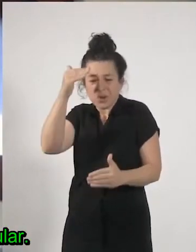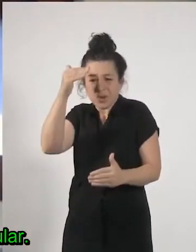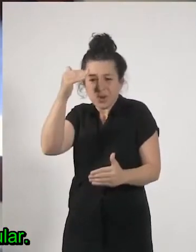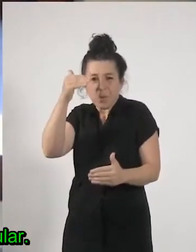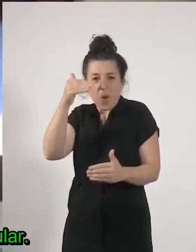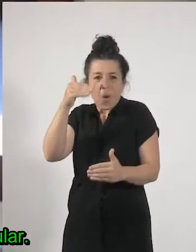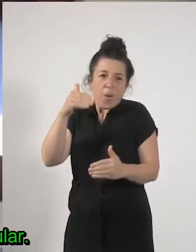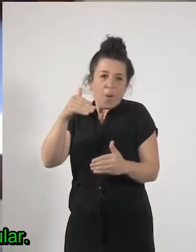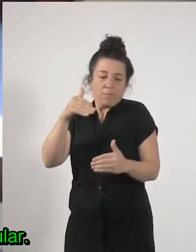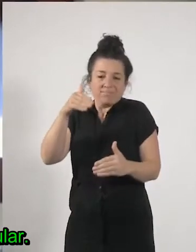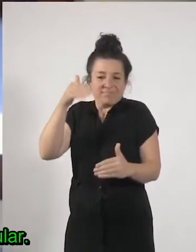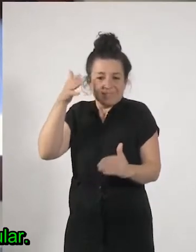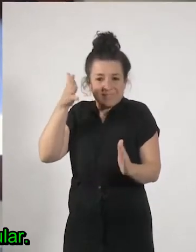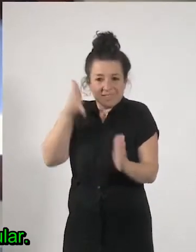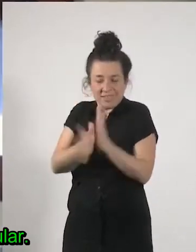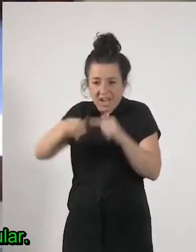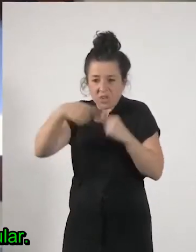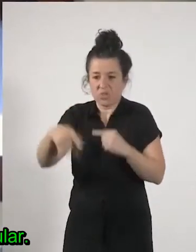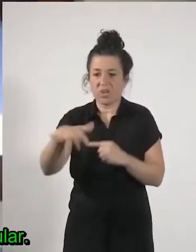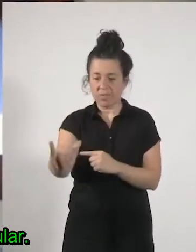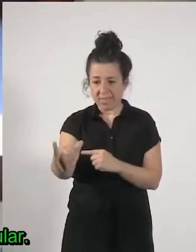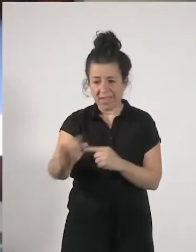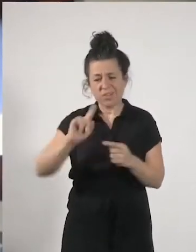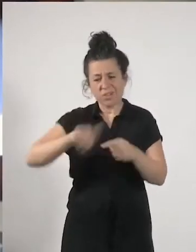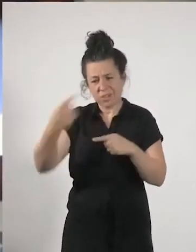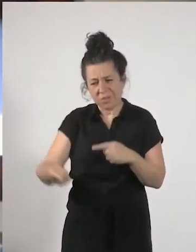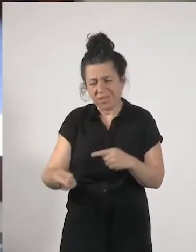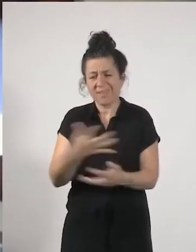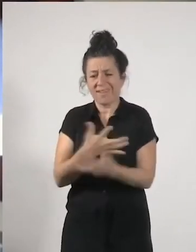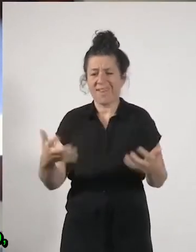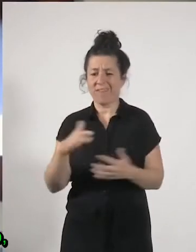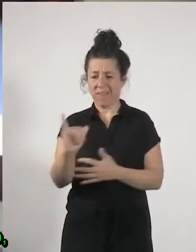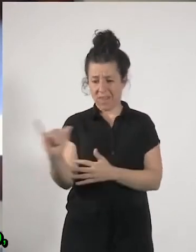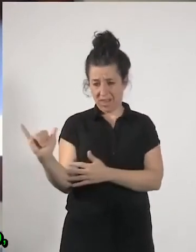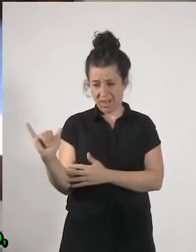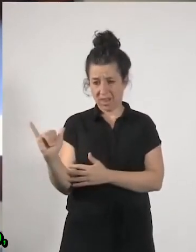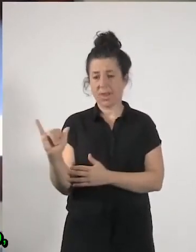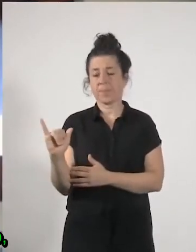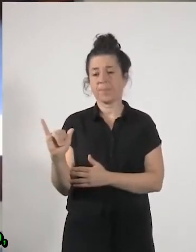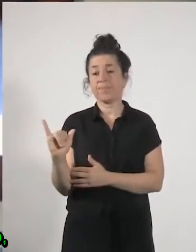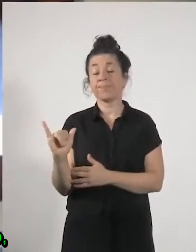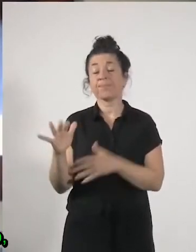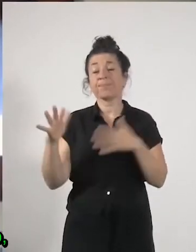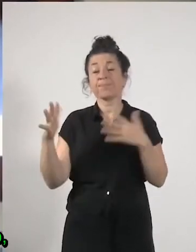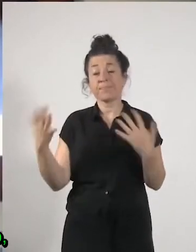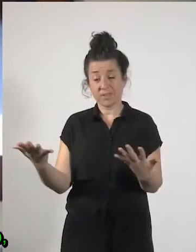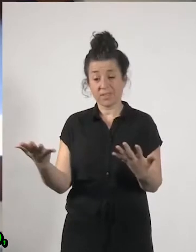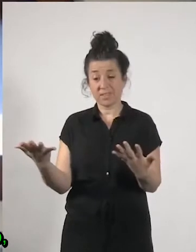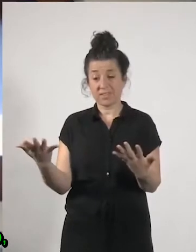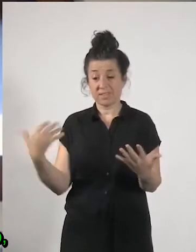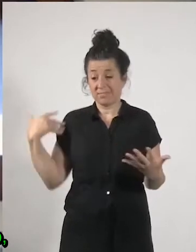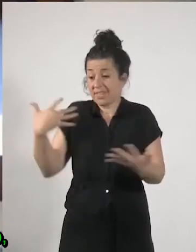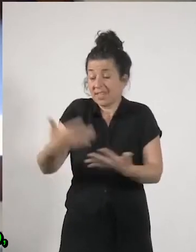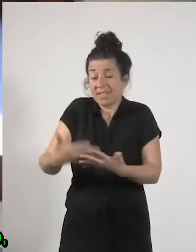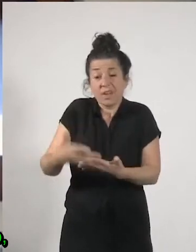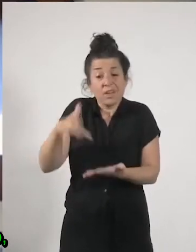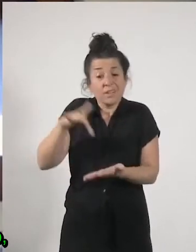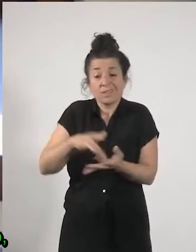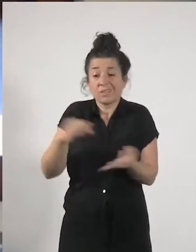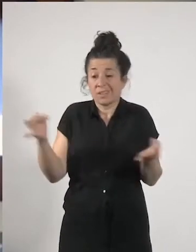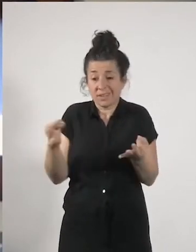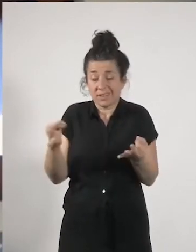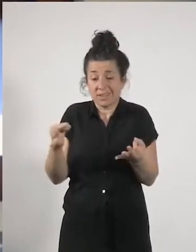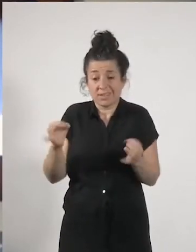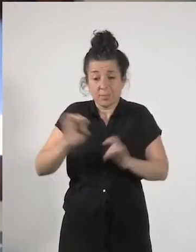que eso tiene un coste espectacular y lo que lo que ha pasado por supuesto